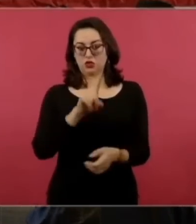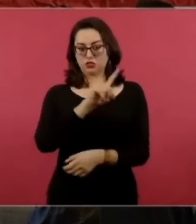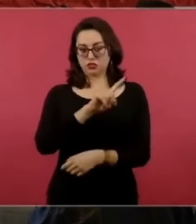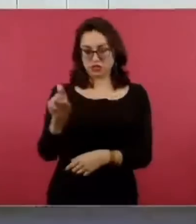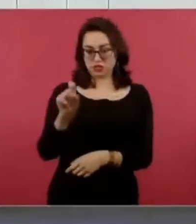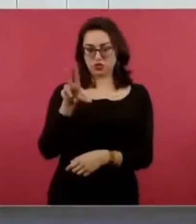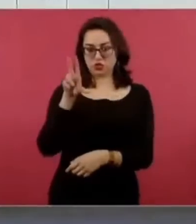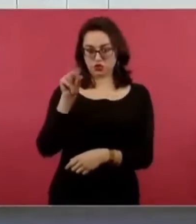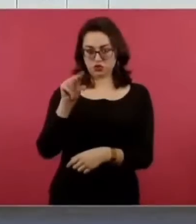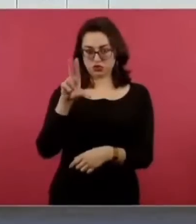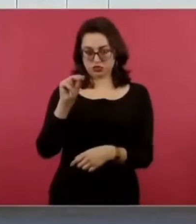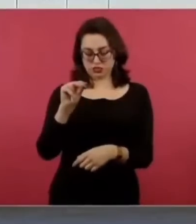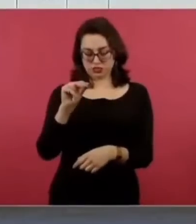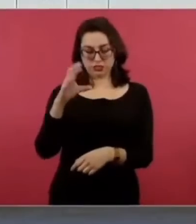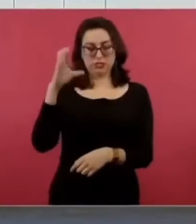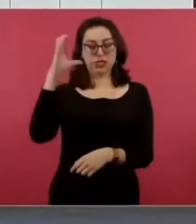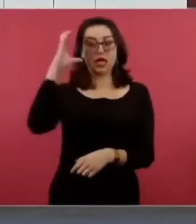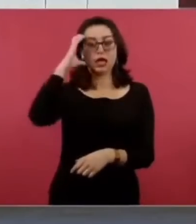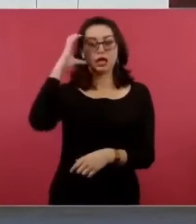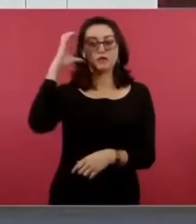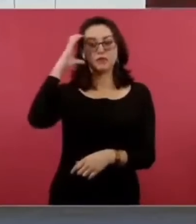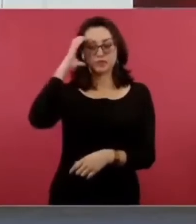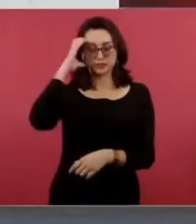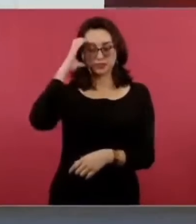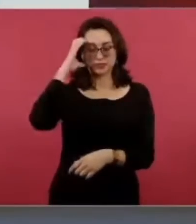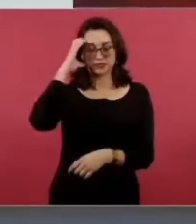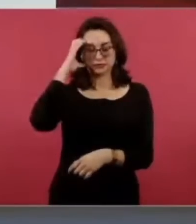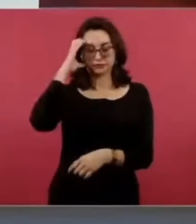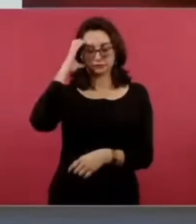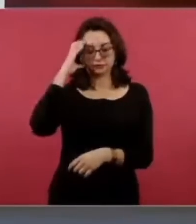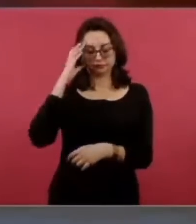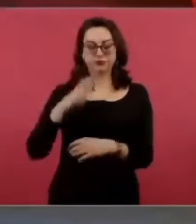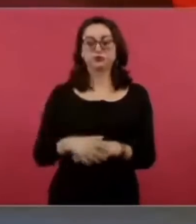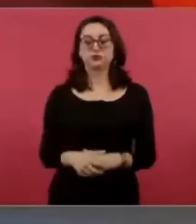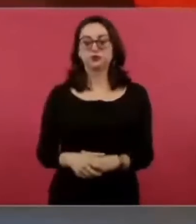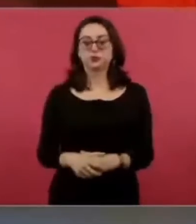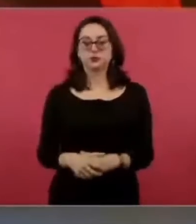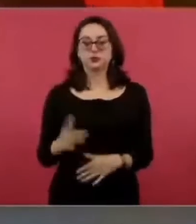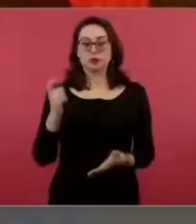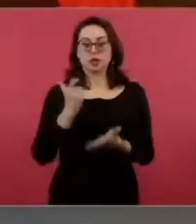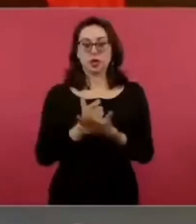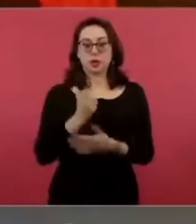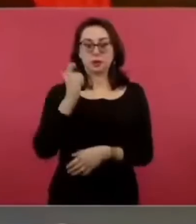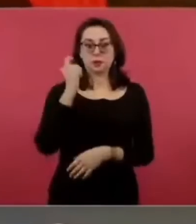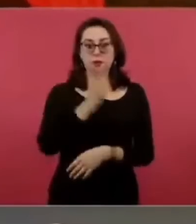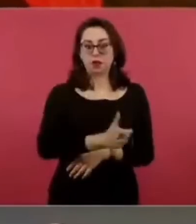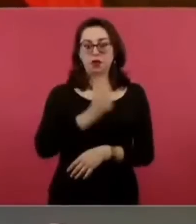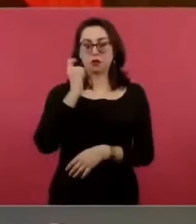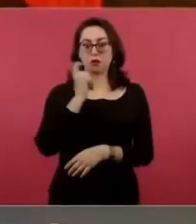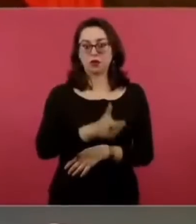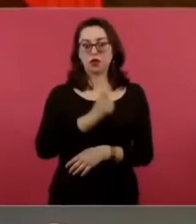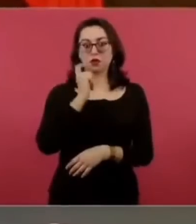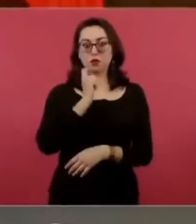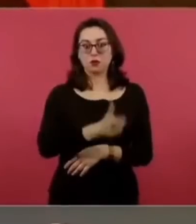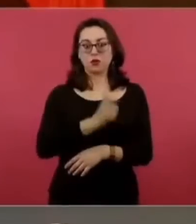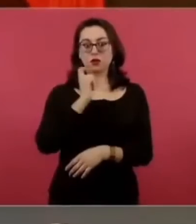sin corrupción se construye con 1500 millones